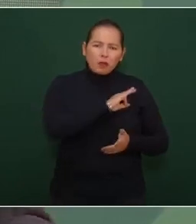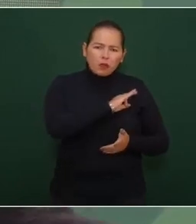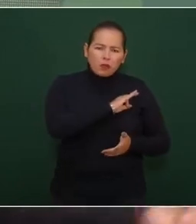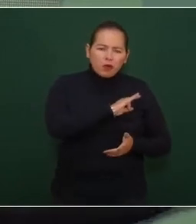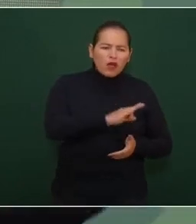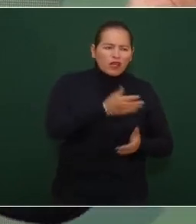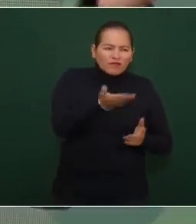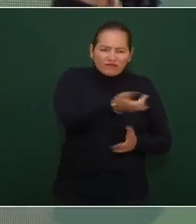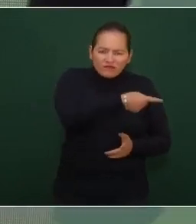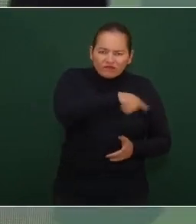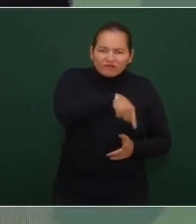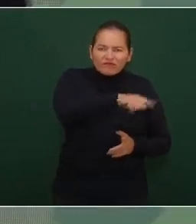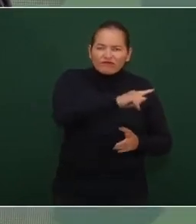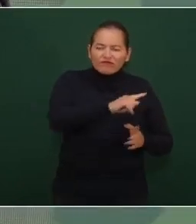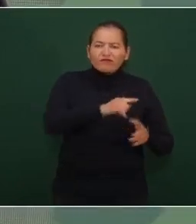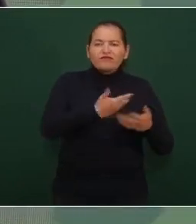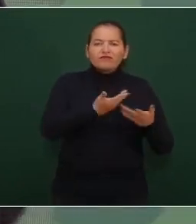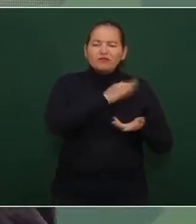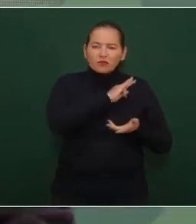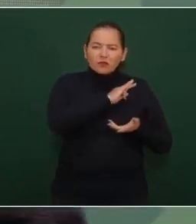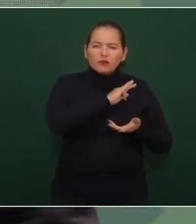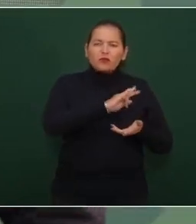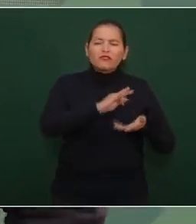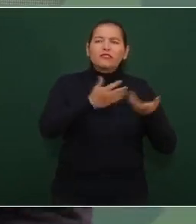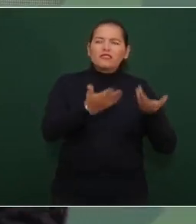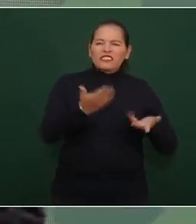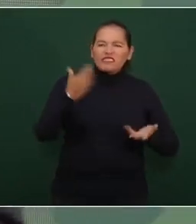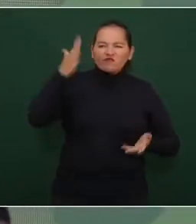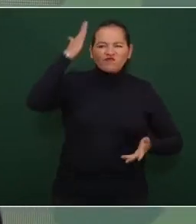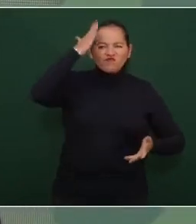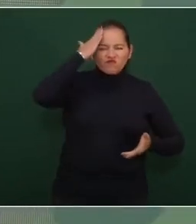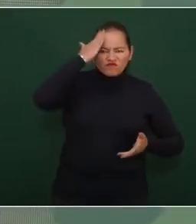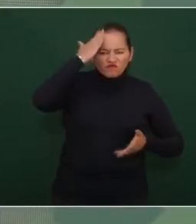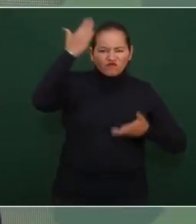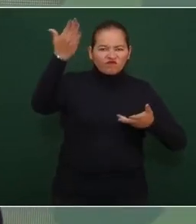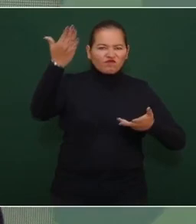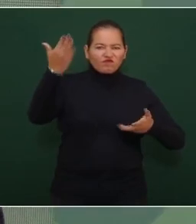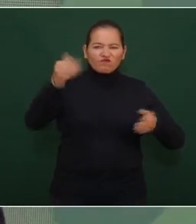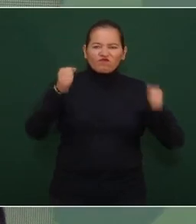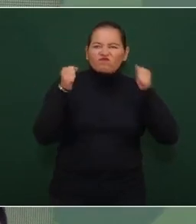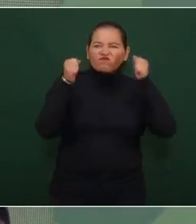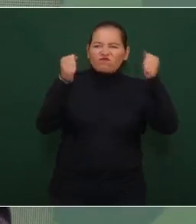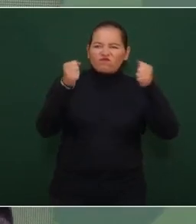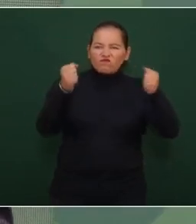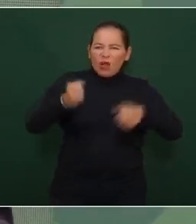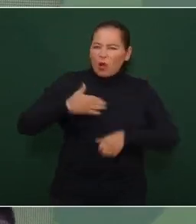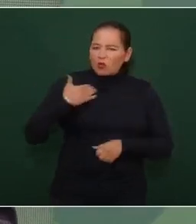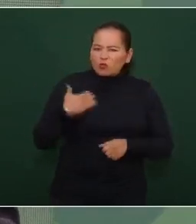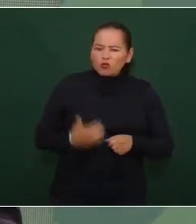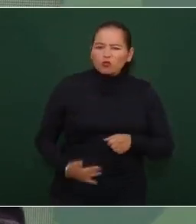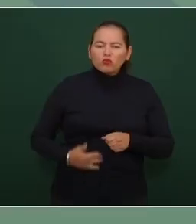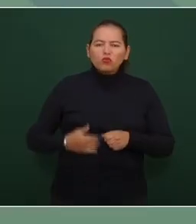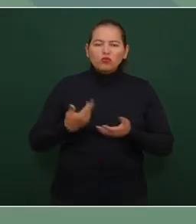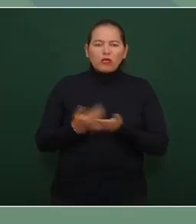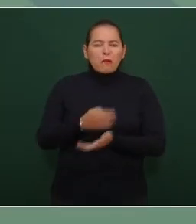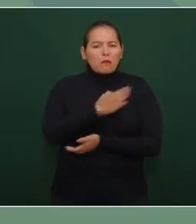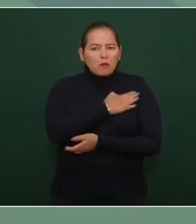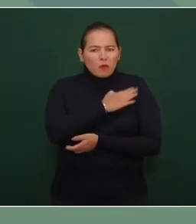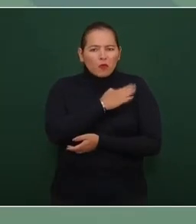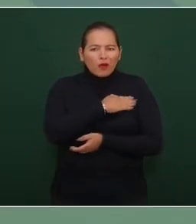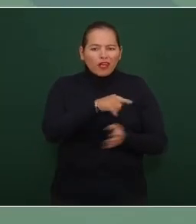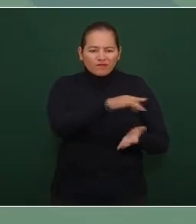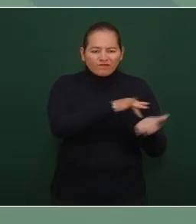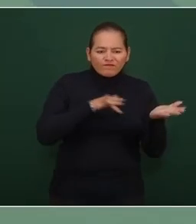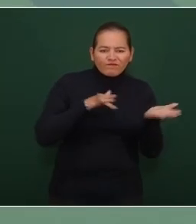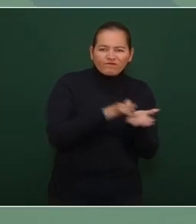enarbolar y encabezar conducir causas justas nobles estar del lado del pueblo